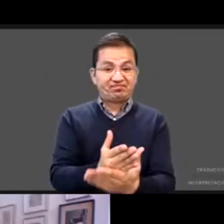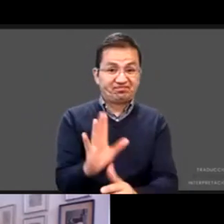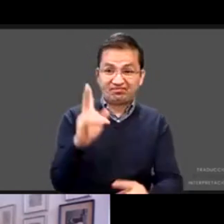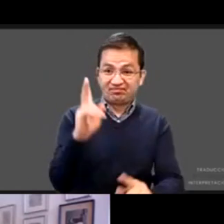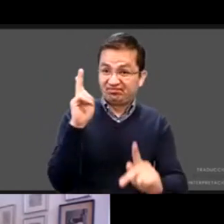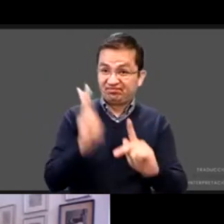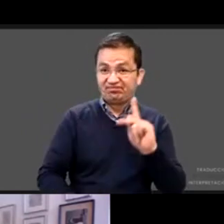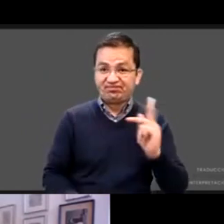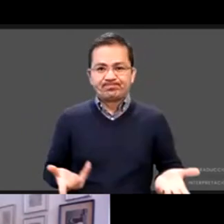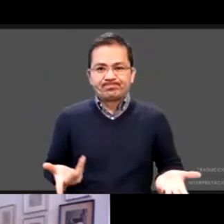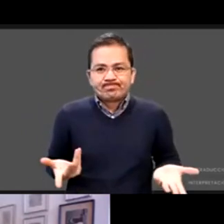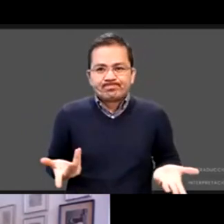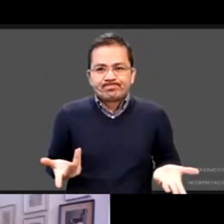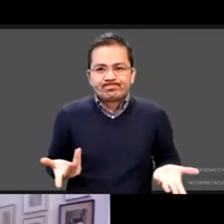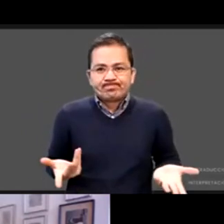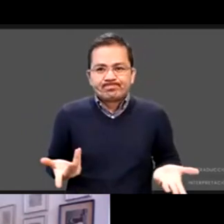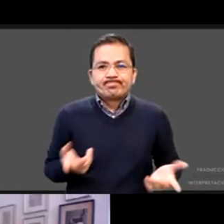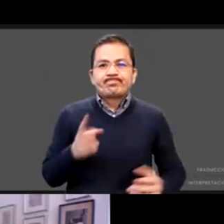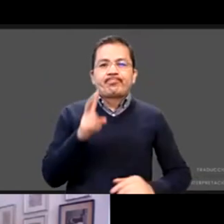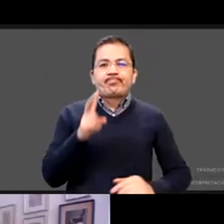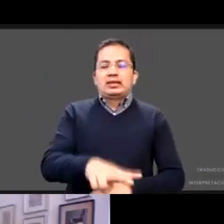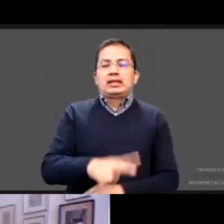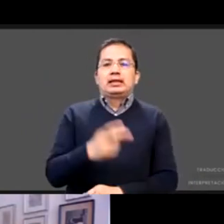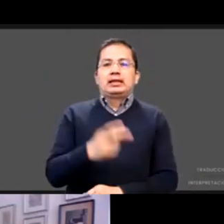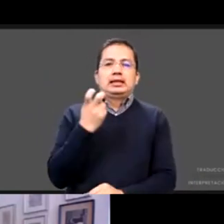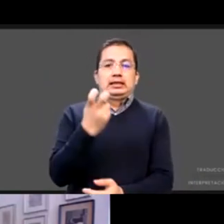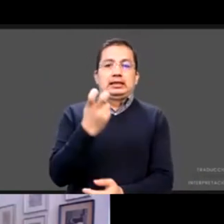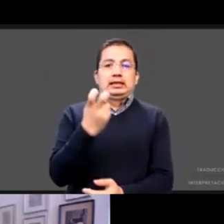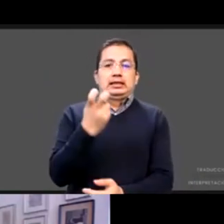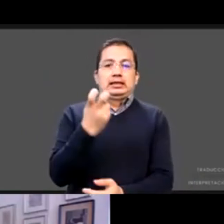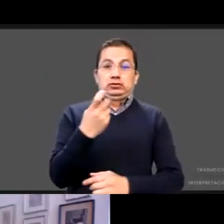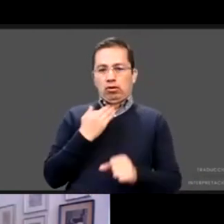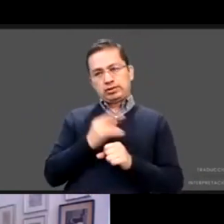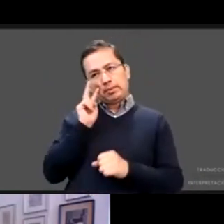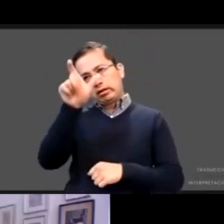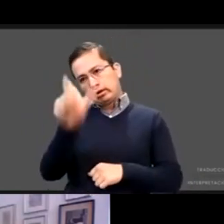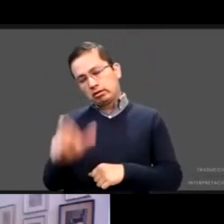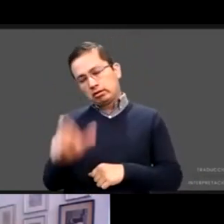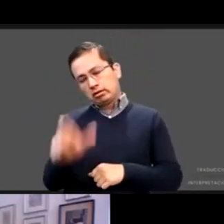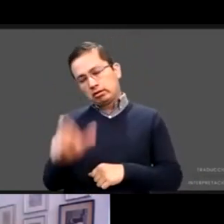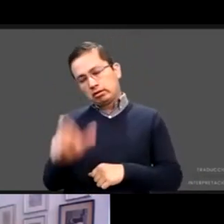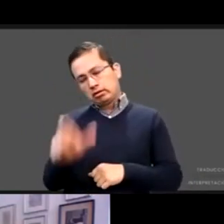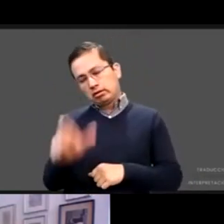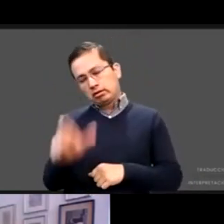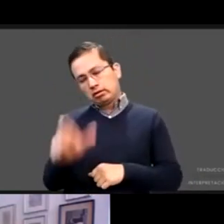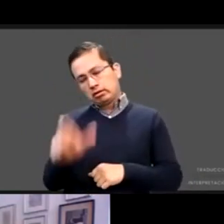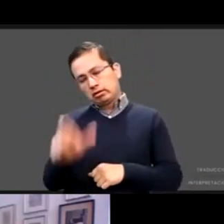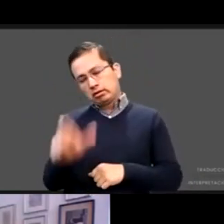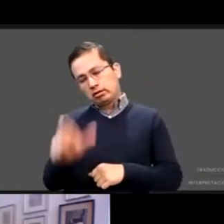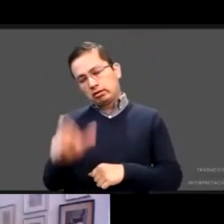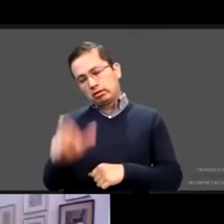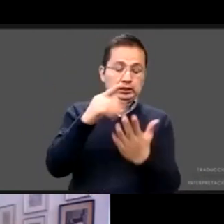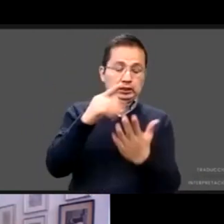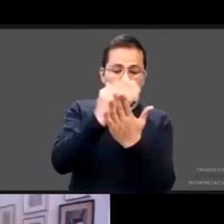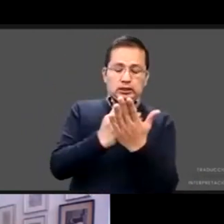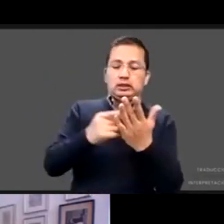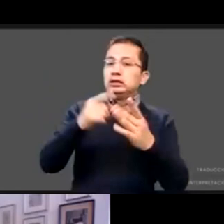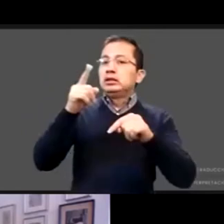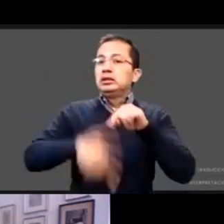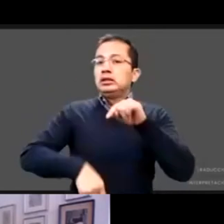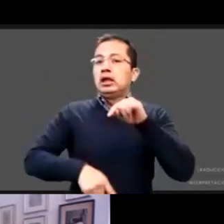rubro que vi en los que presentaste que aparecen como parte de la estrategia y de la RIA